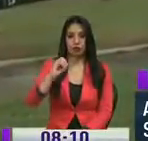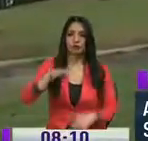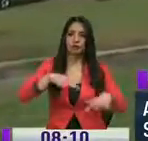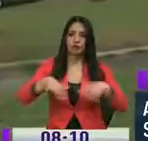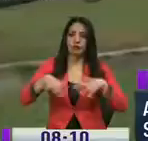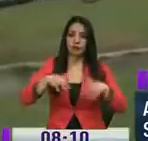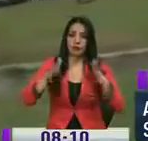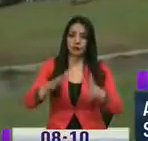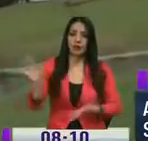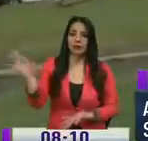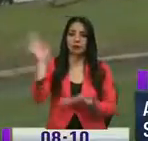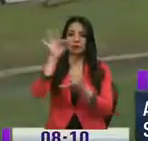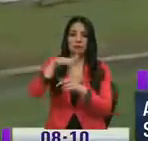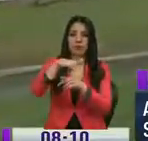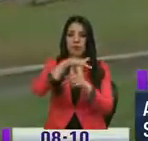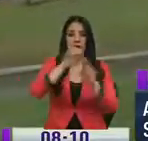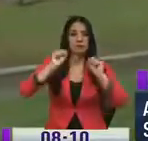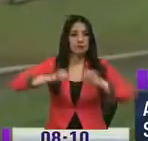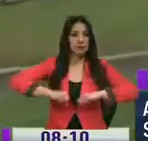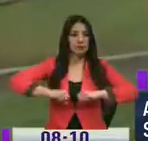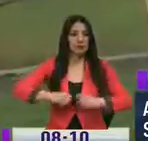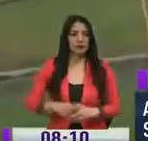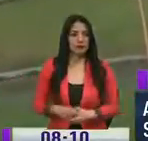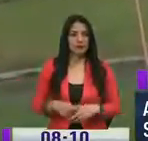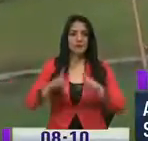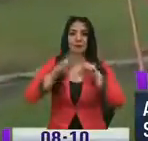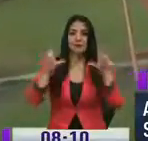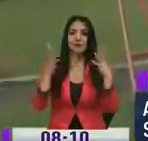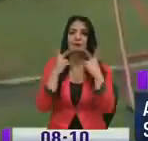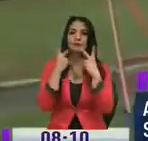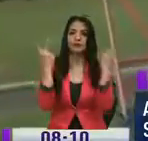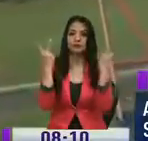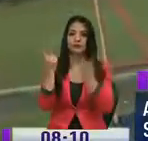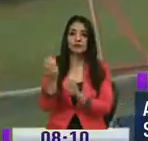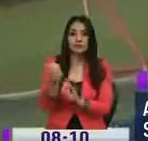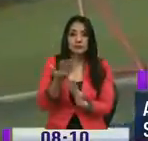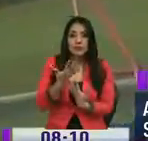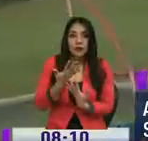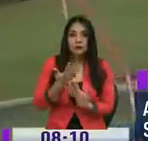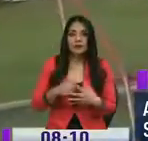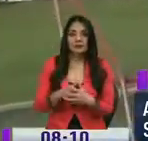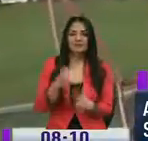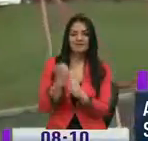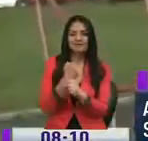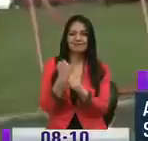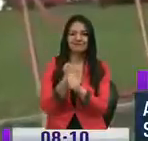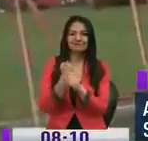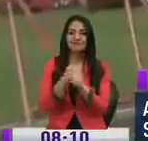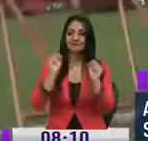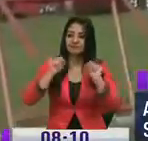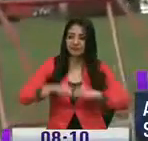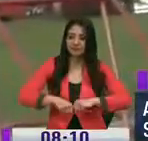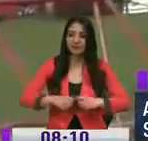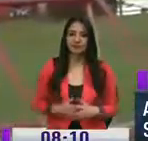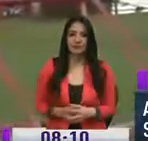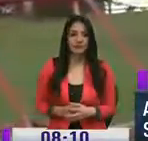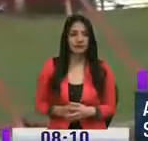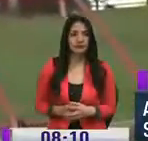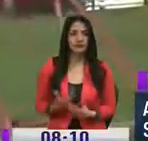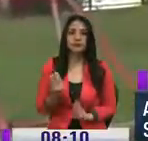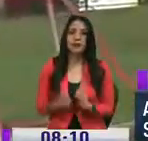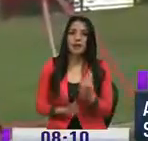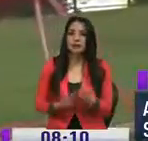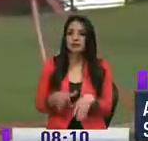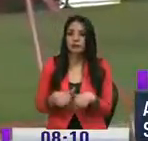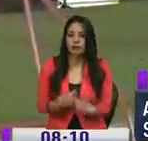verdes de la empresa metropolitana de obras públicas, para que, por favor, nos comente todo este trabajo que están realizando, cuál es y, por supuesto,